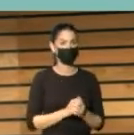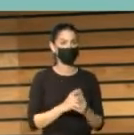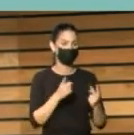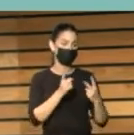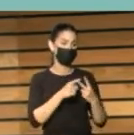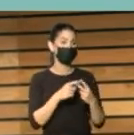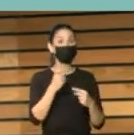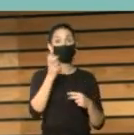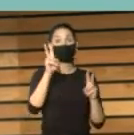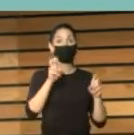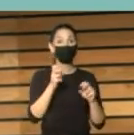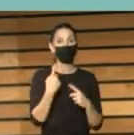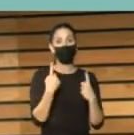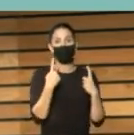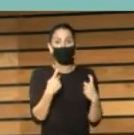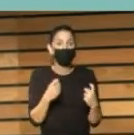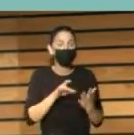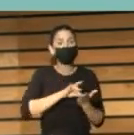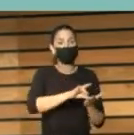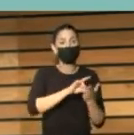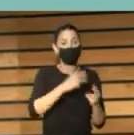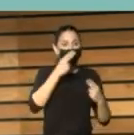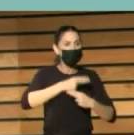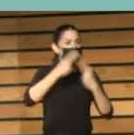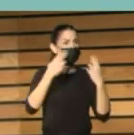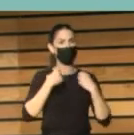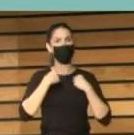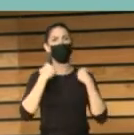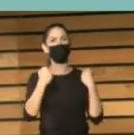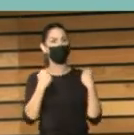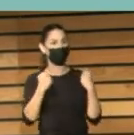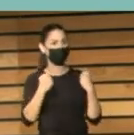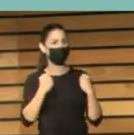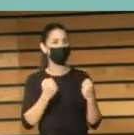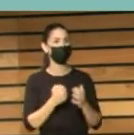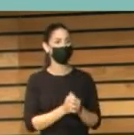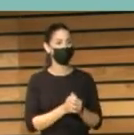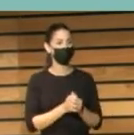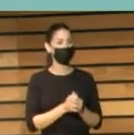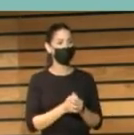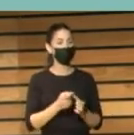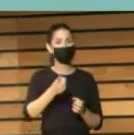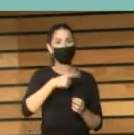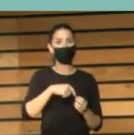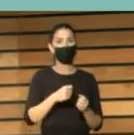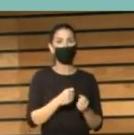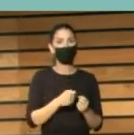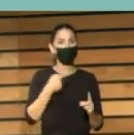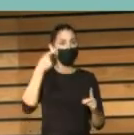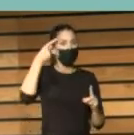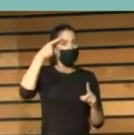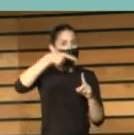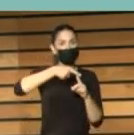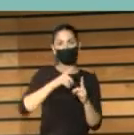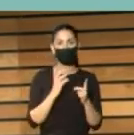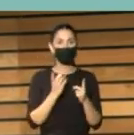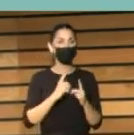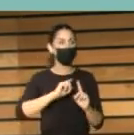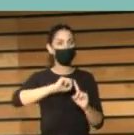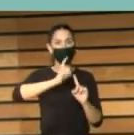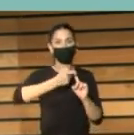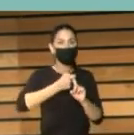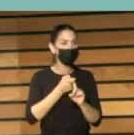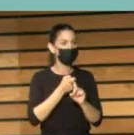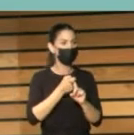de contar con unos servicios públicos fuertes, capaces de reaccionar y velar por el mantenimiento de los